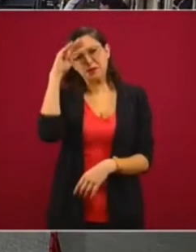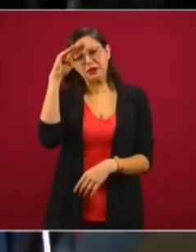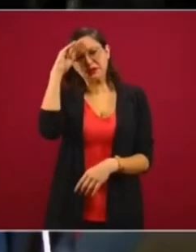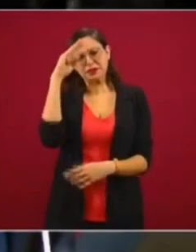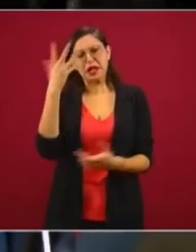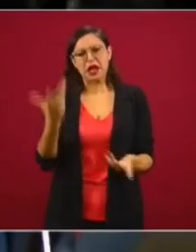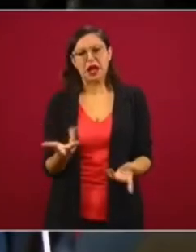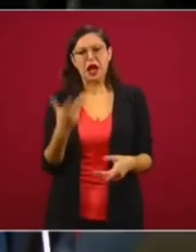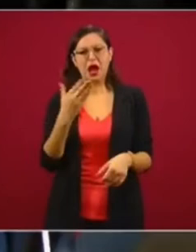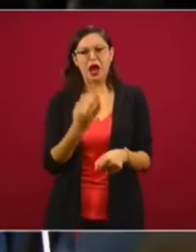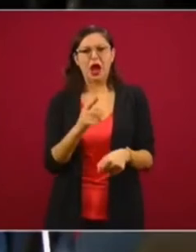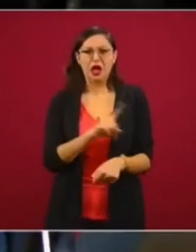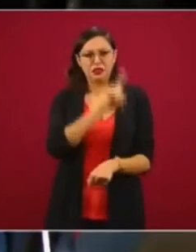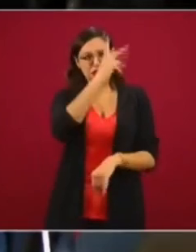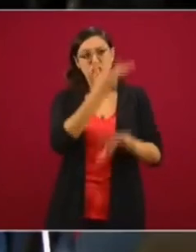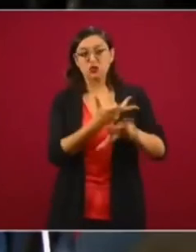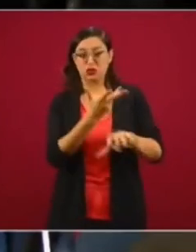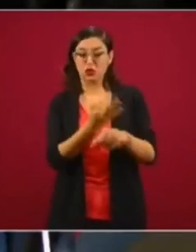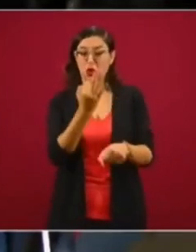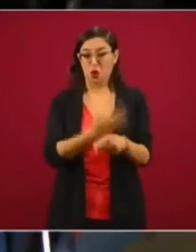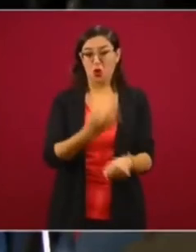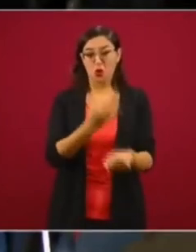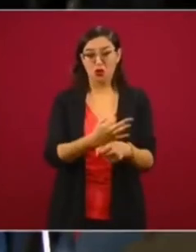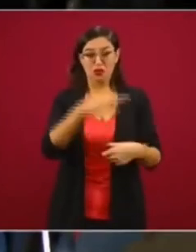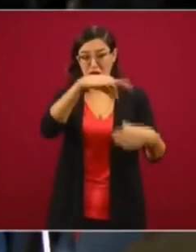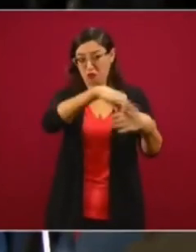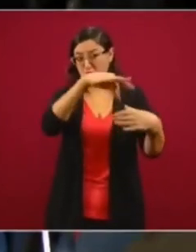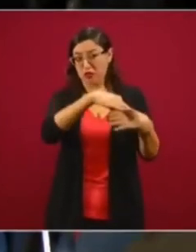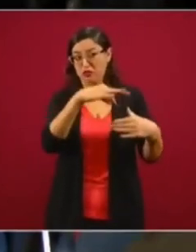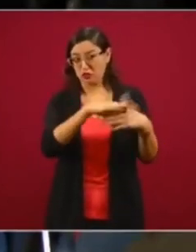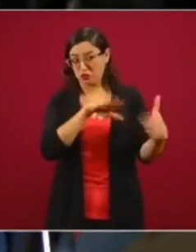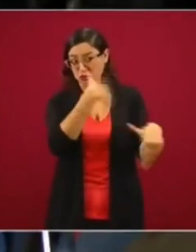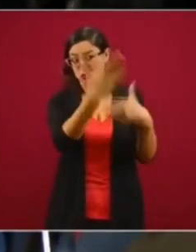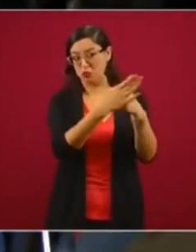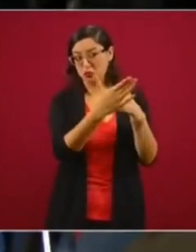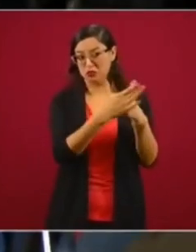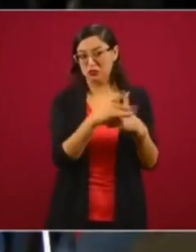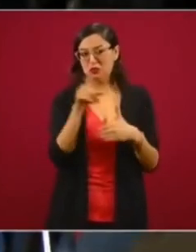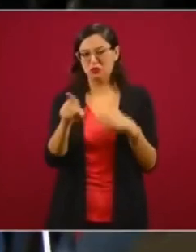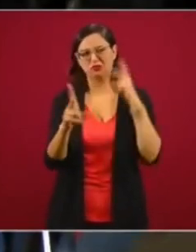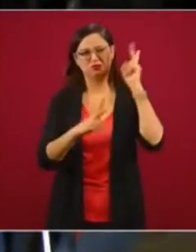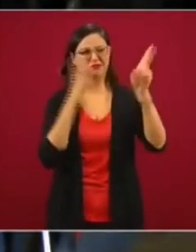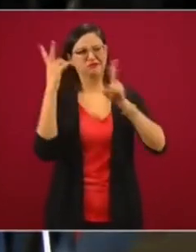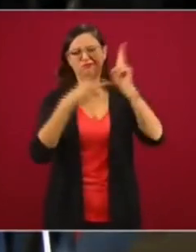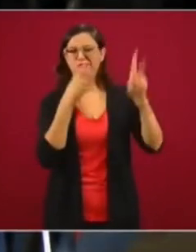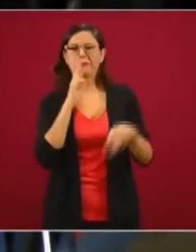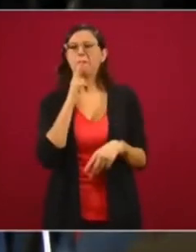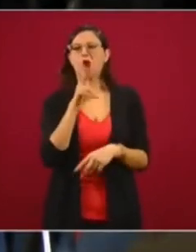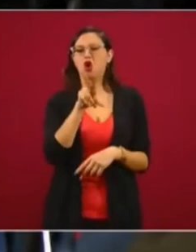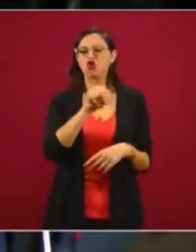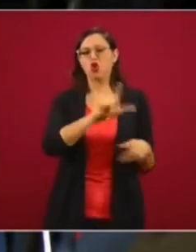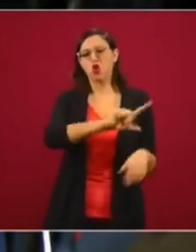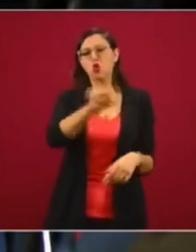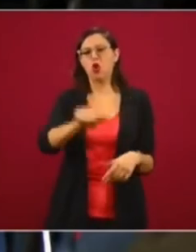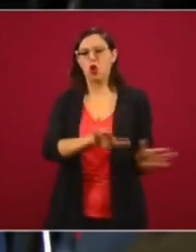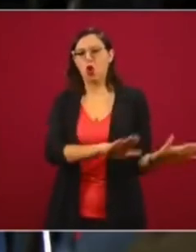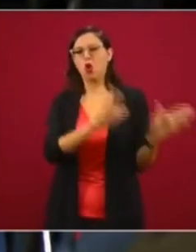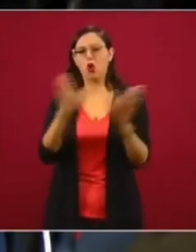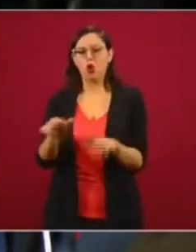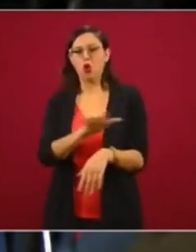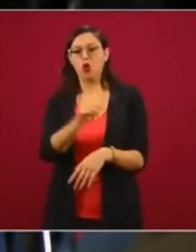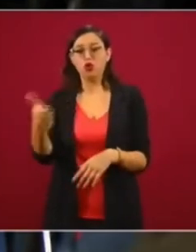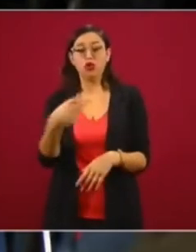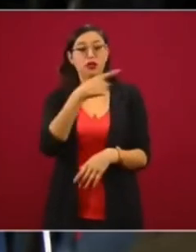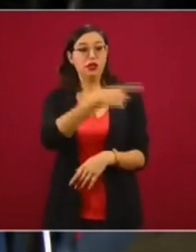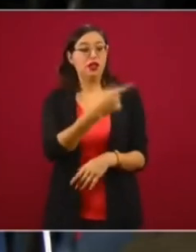había justo campañas electorales en Estados Unidos para declinar ir a esta visita? Y también, bueno, pues el presidente Donald Trump lo describió usted como un hombre